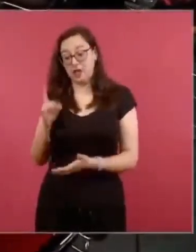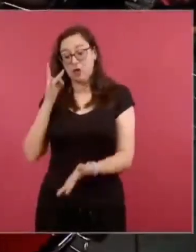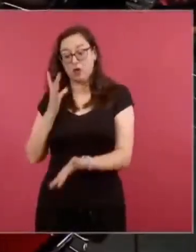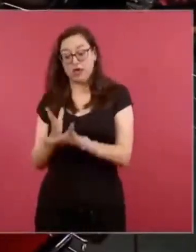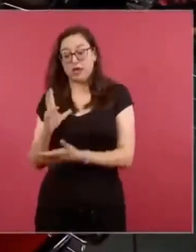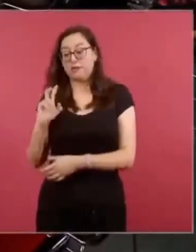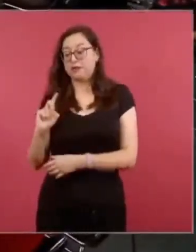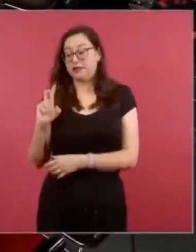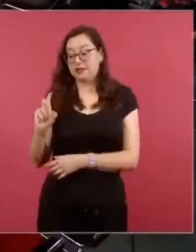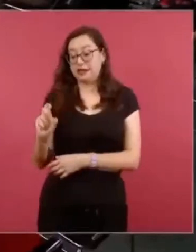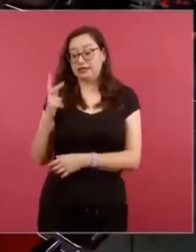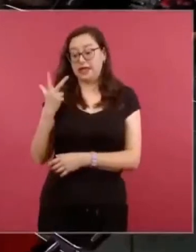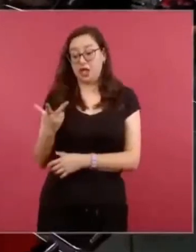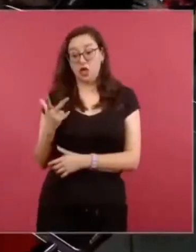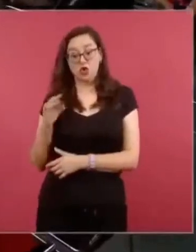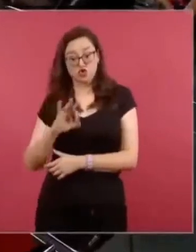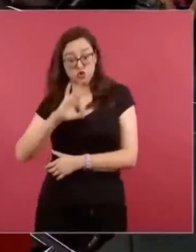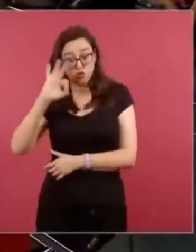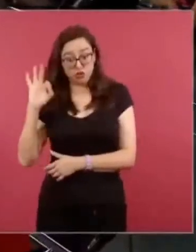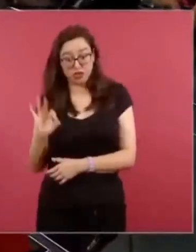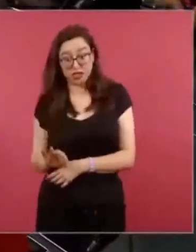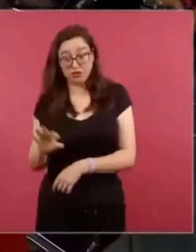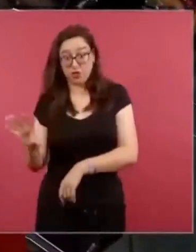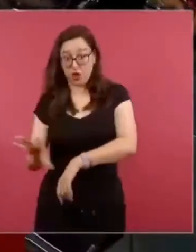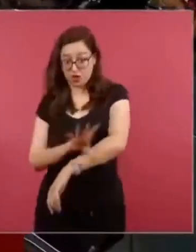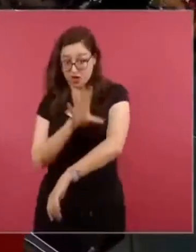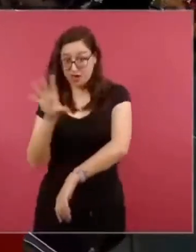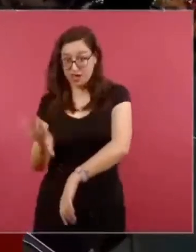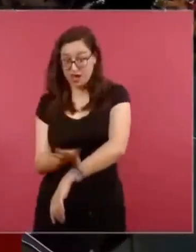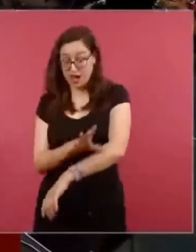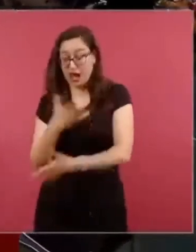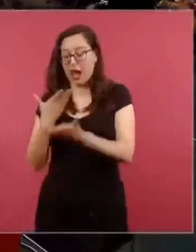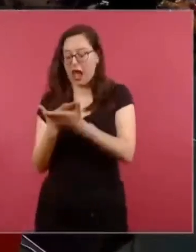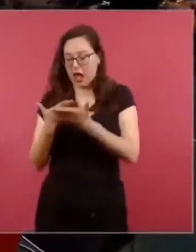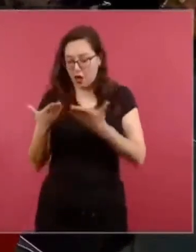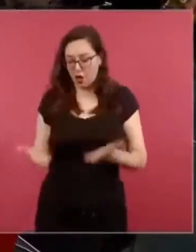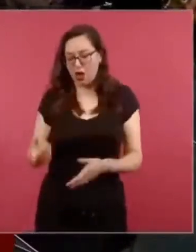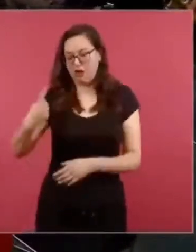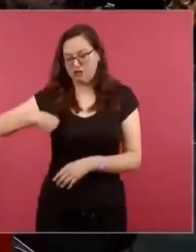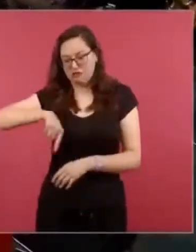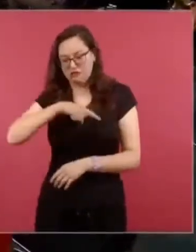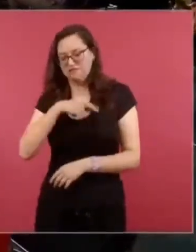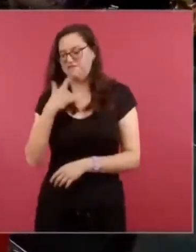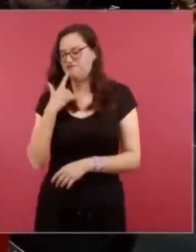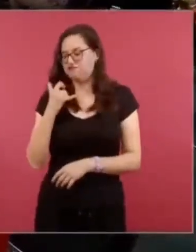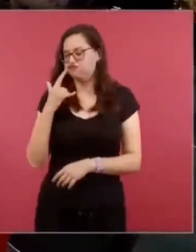ahora con el esfuerzo que estamos haciendo ya genera